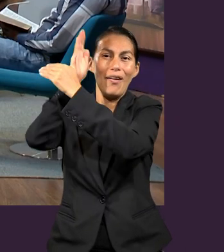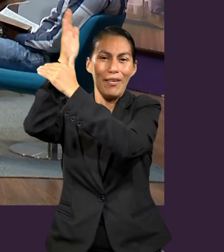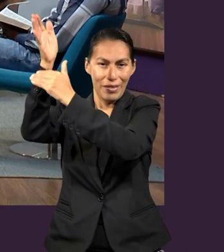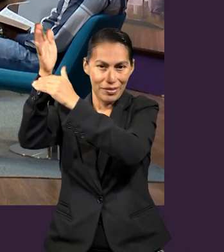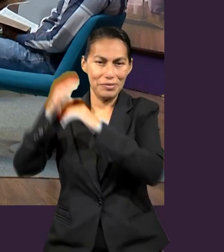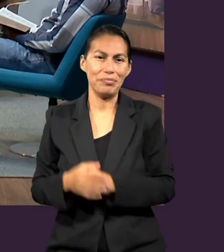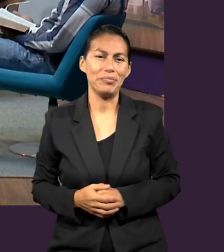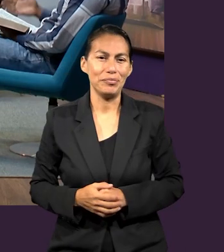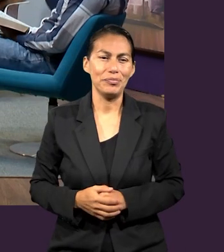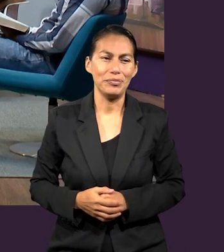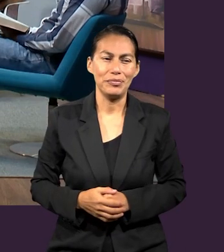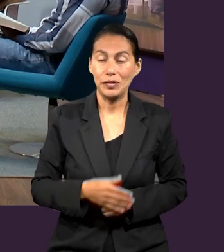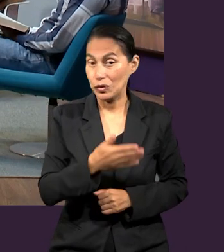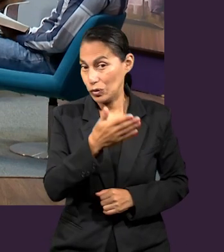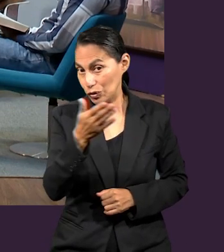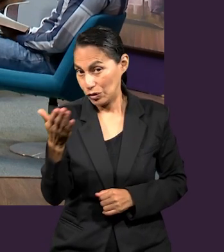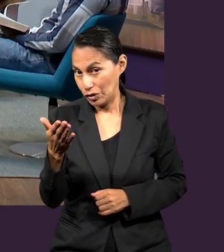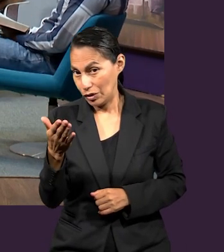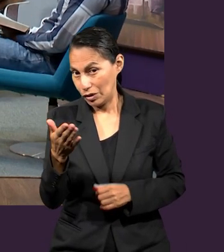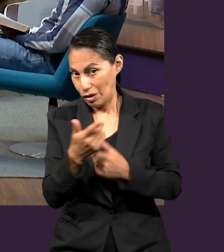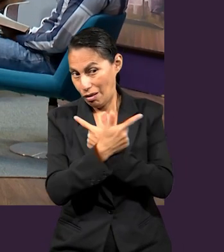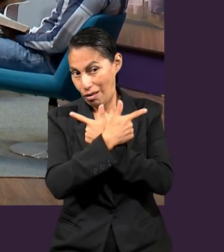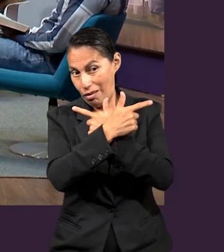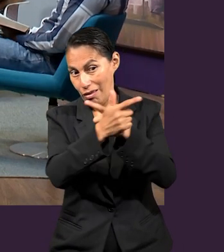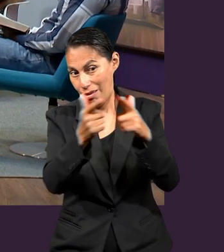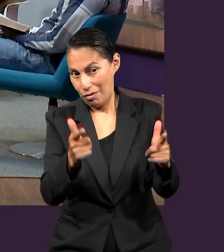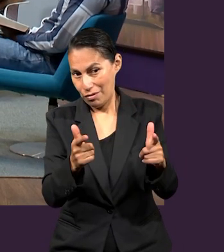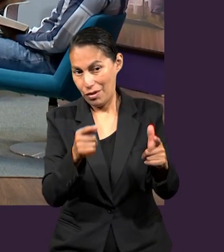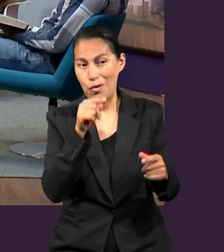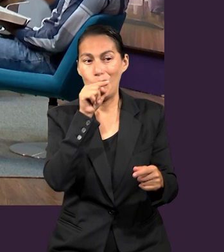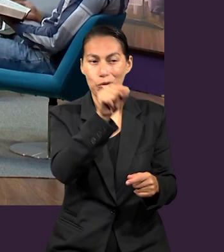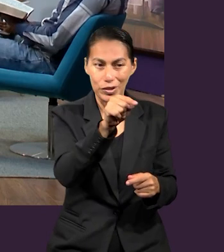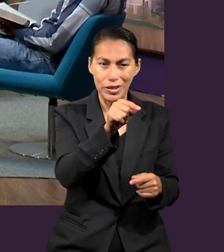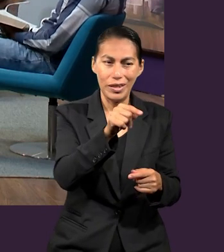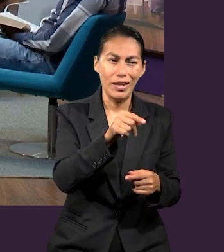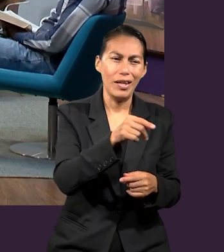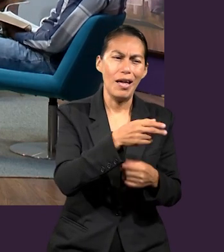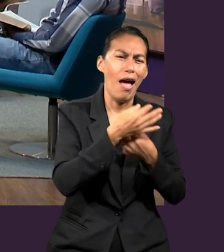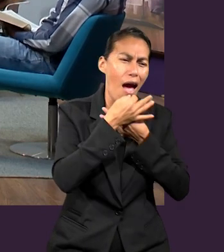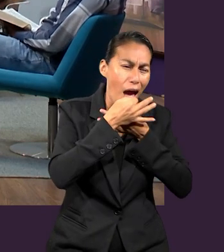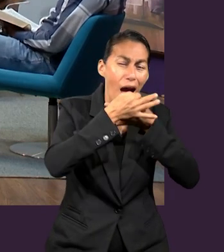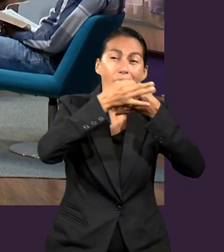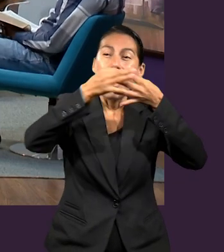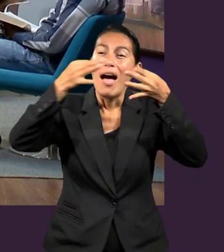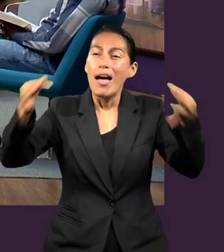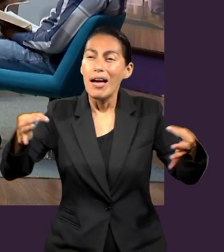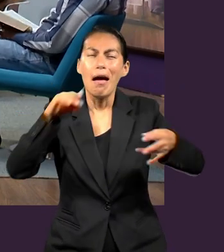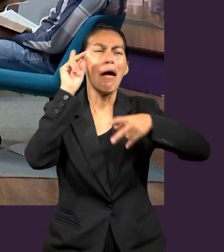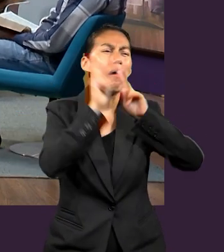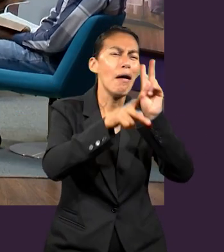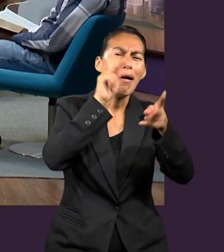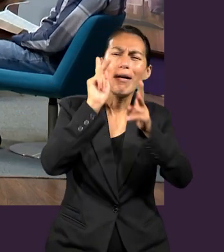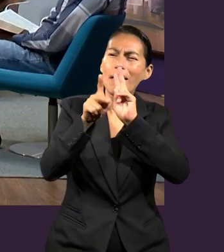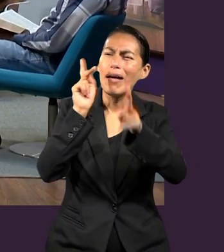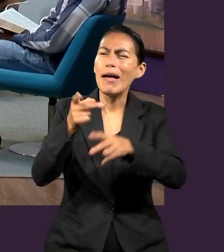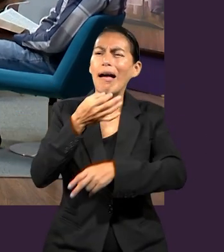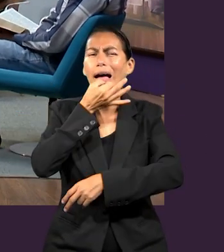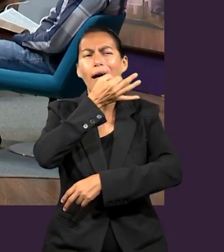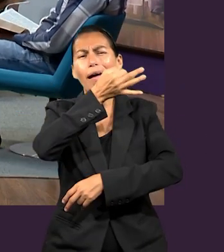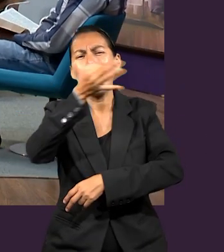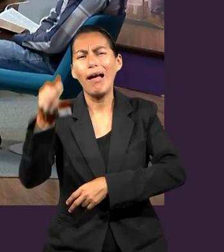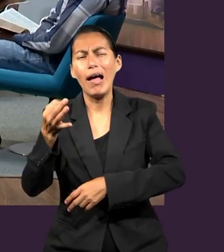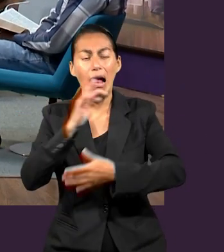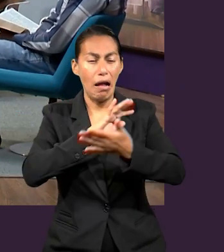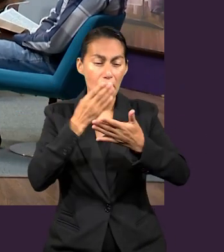la patria celestial. Y si ustedes están en libertad, prediquen, hablen, congréguense,